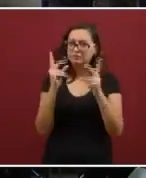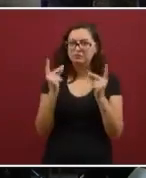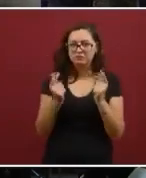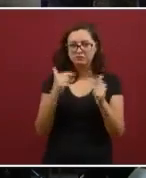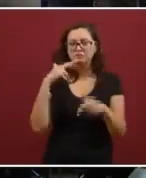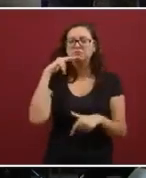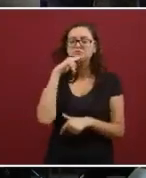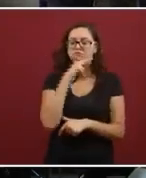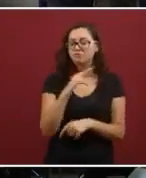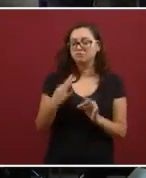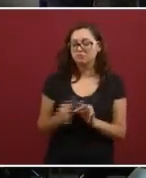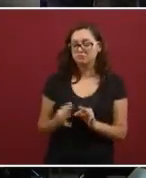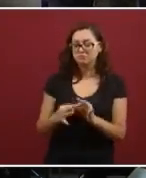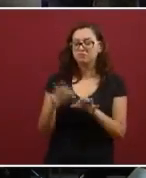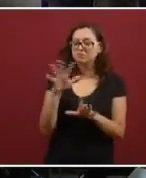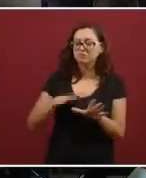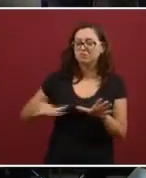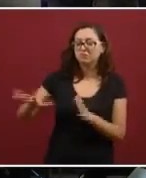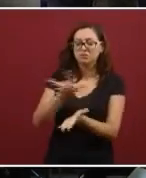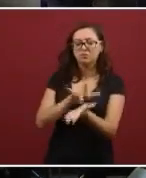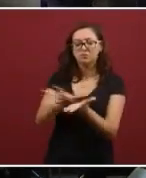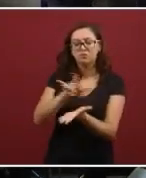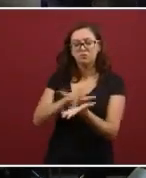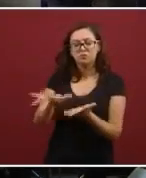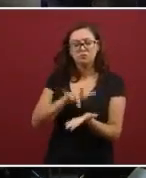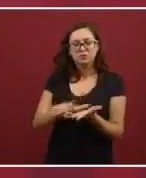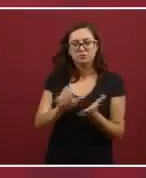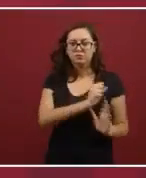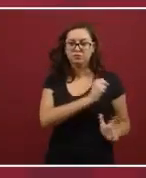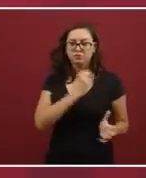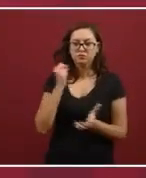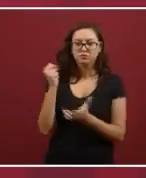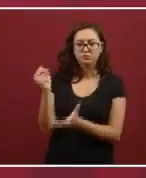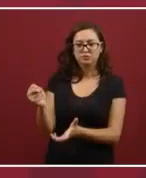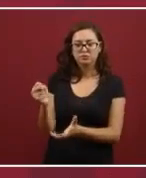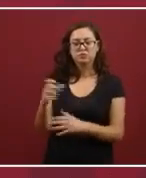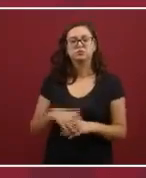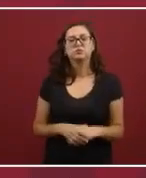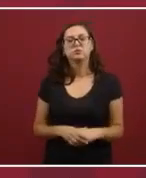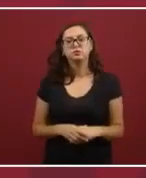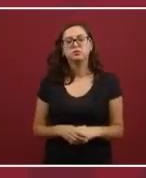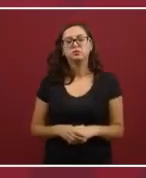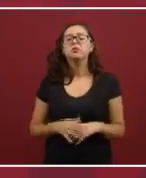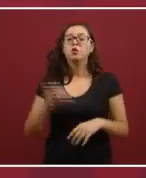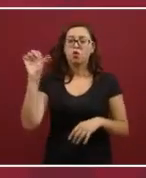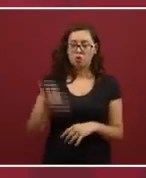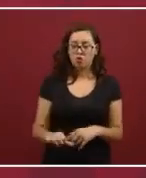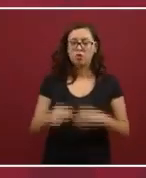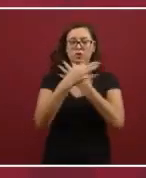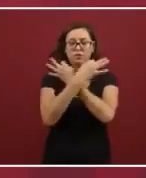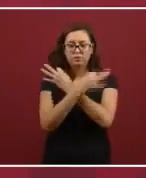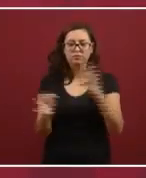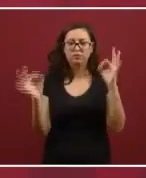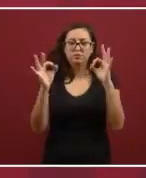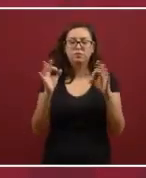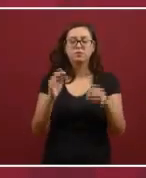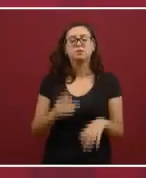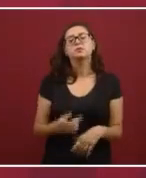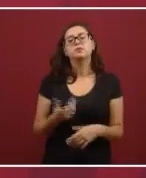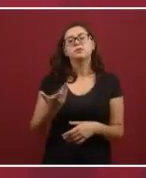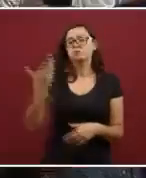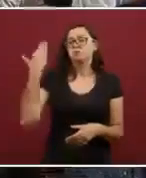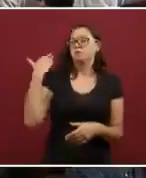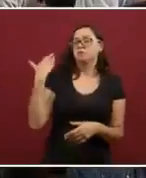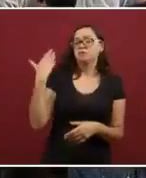asegurados que maneja el Instituto para Devolver al Pueblo lo Robado, es que anunciamos formalmente la primera subasta,